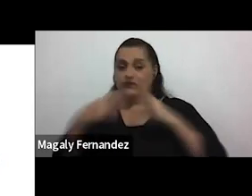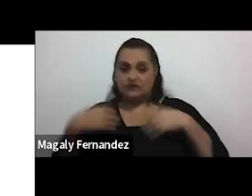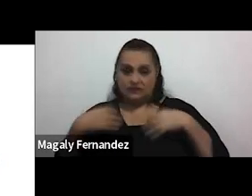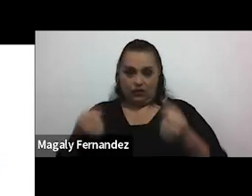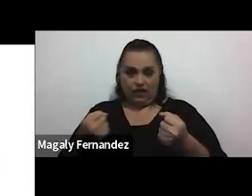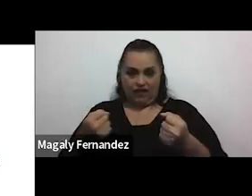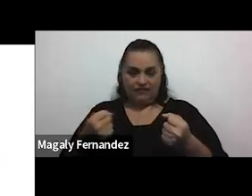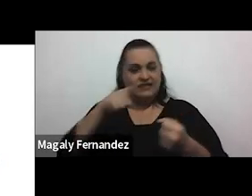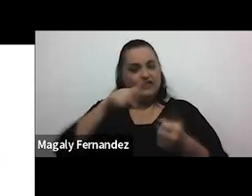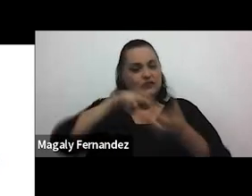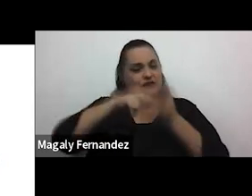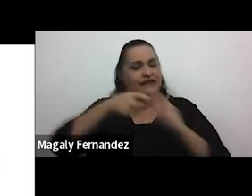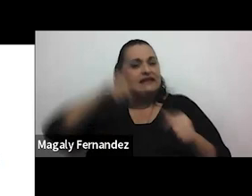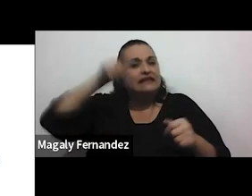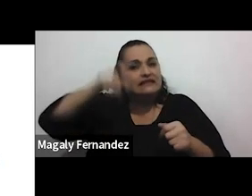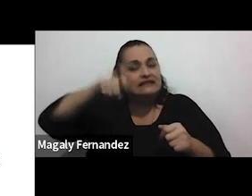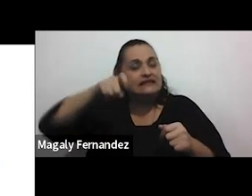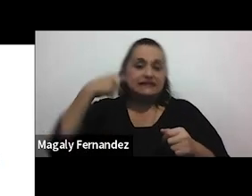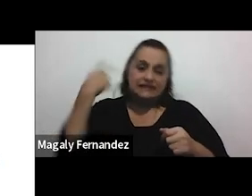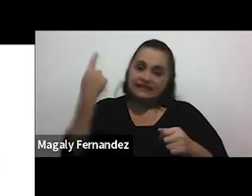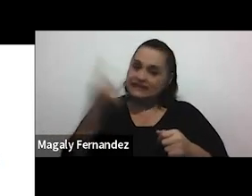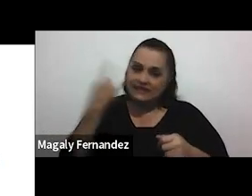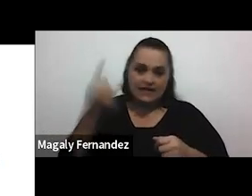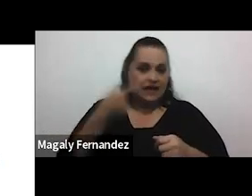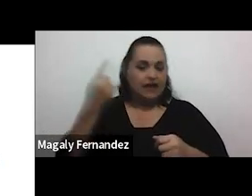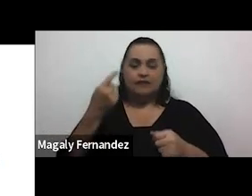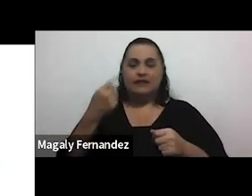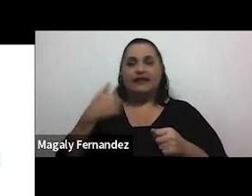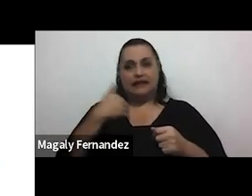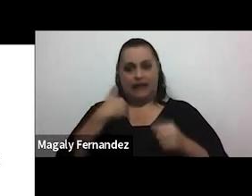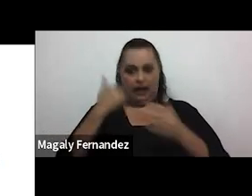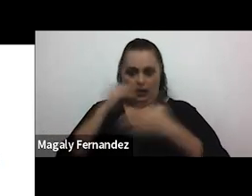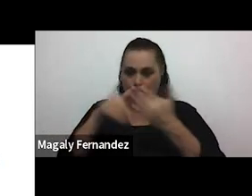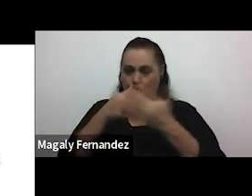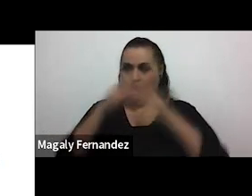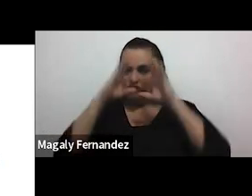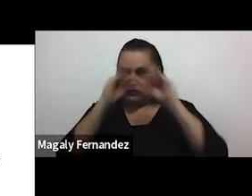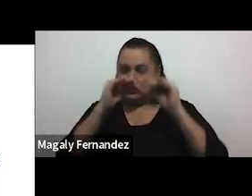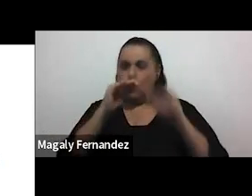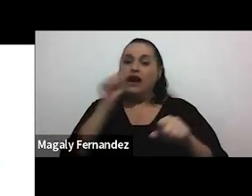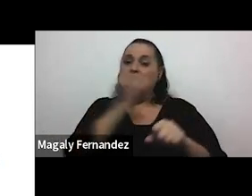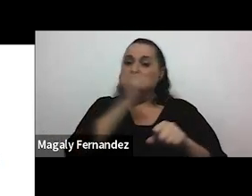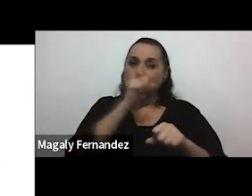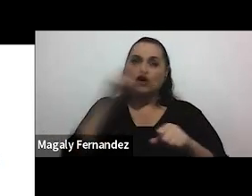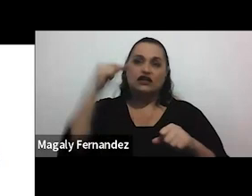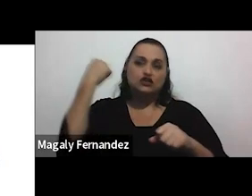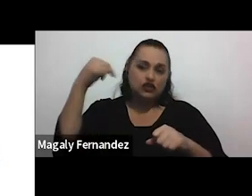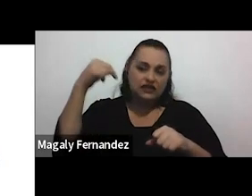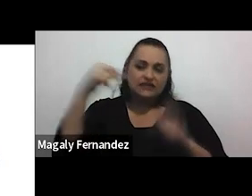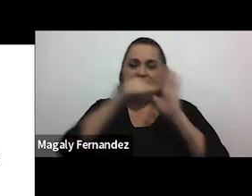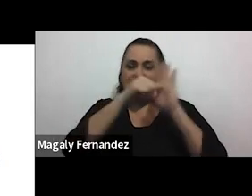es en la necesidad de siempre recibir toda la información llámese canciones llámese noticias artículos